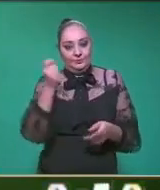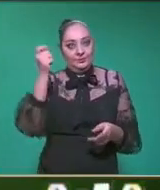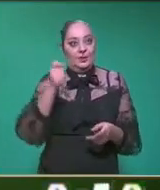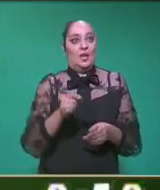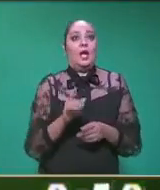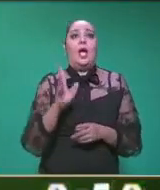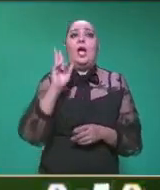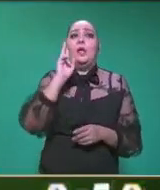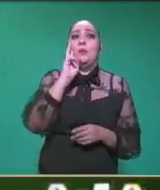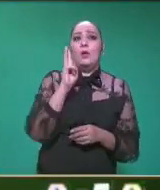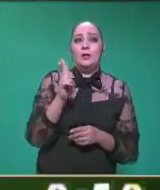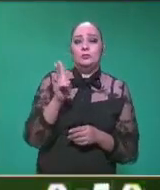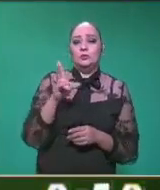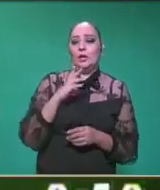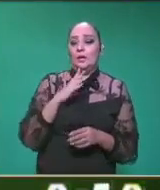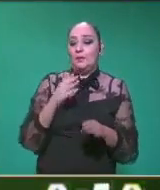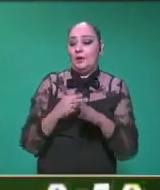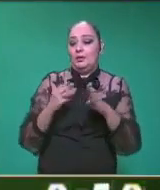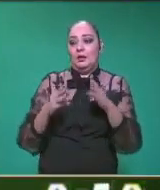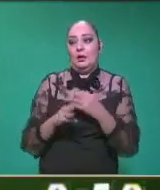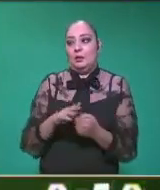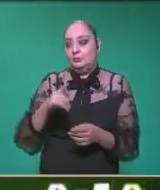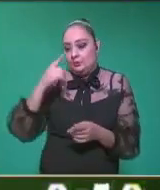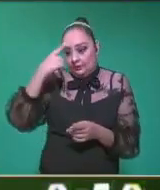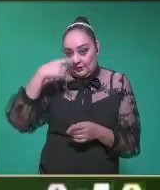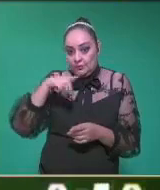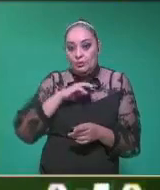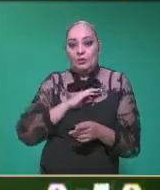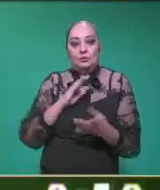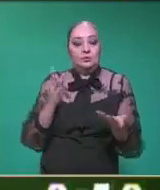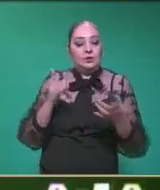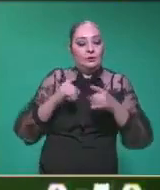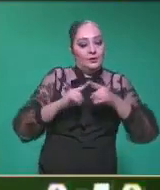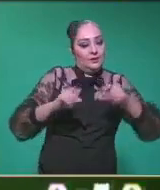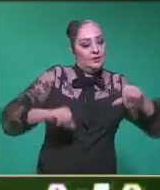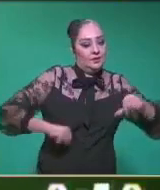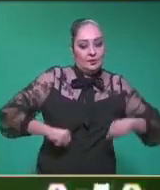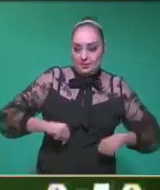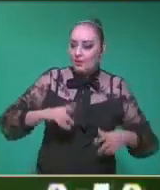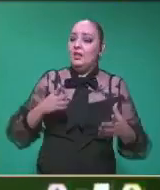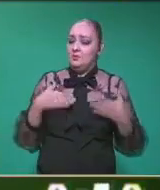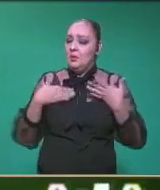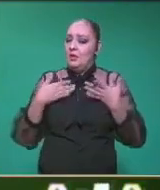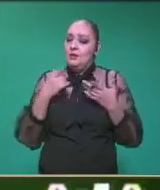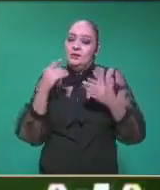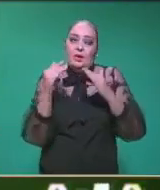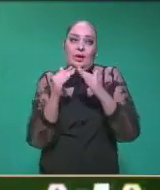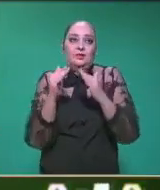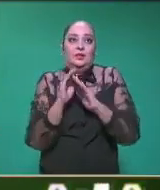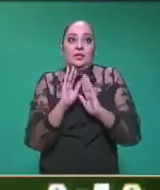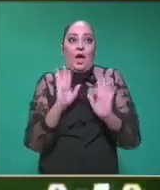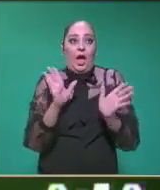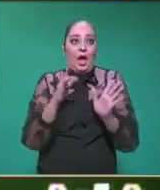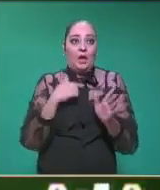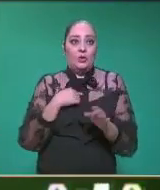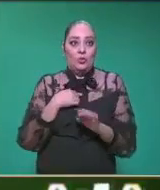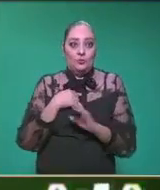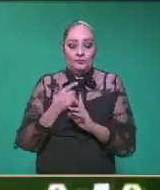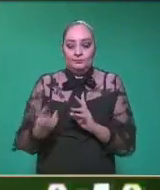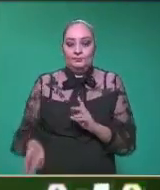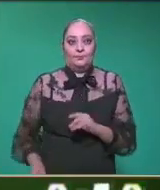Como vemos, con materiales muy sencillos podemos realizar actividades divertidas en casa. Yo ya estoy listo, voy a seguir mi otro